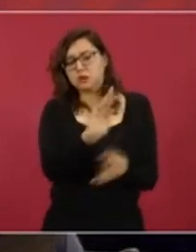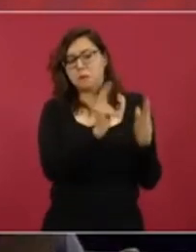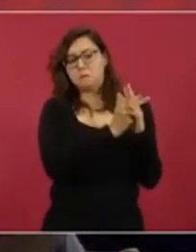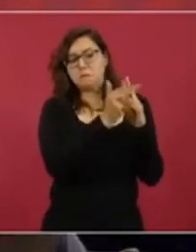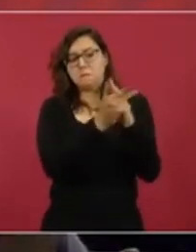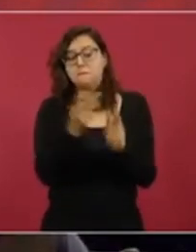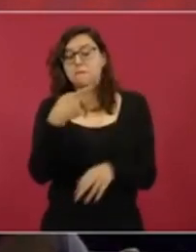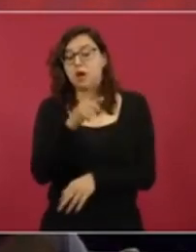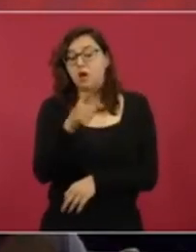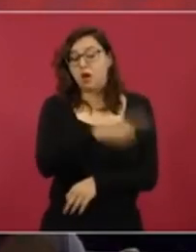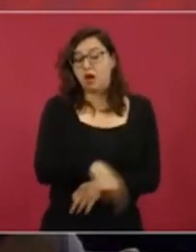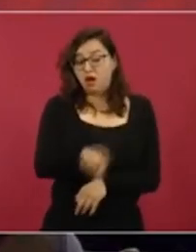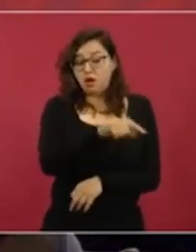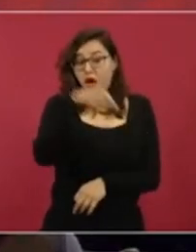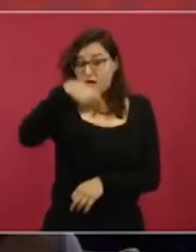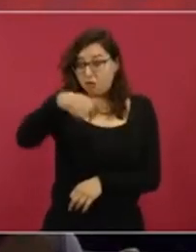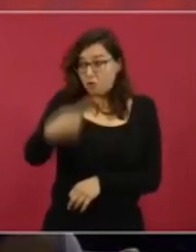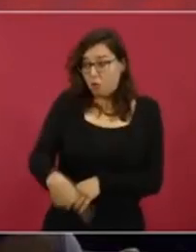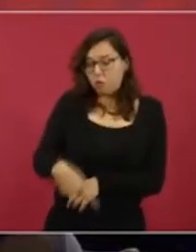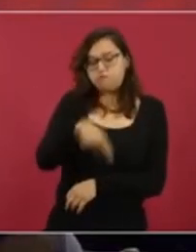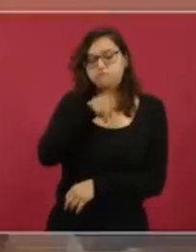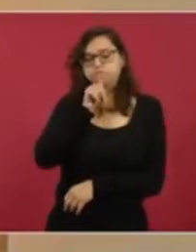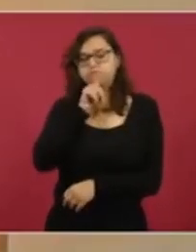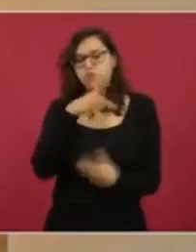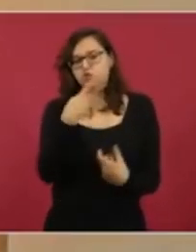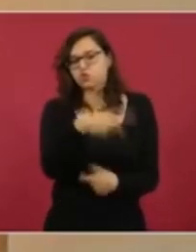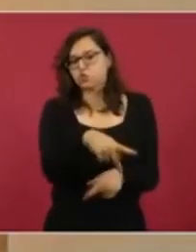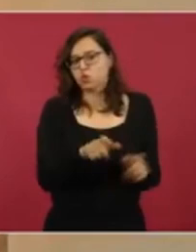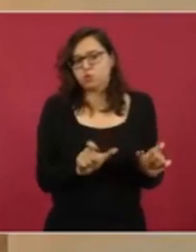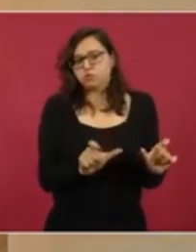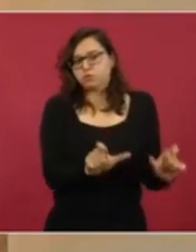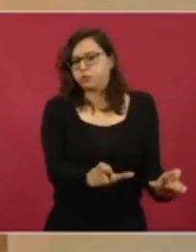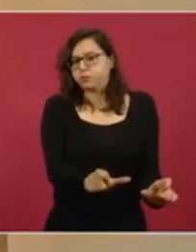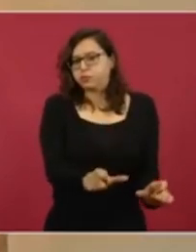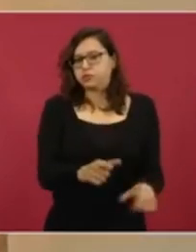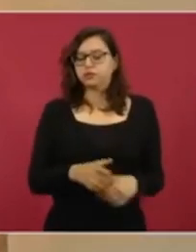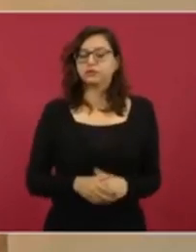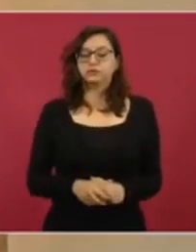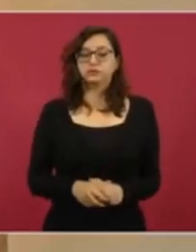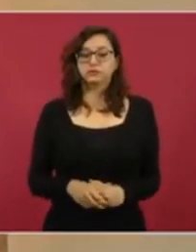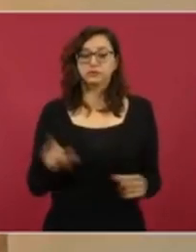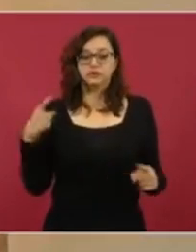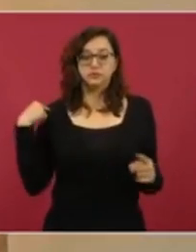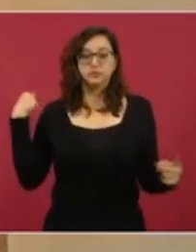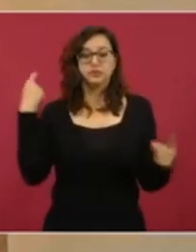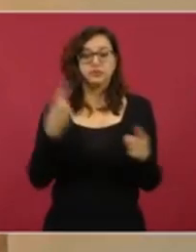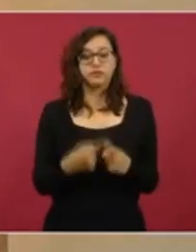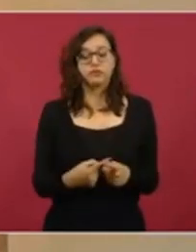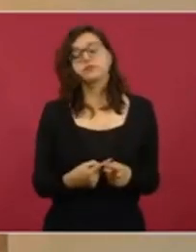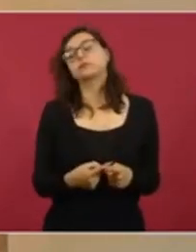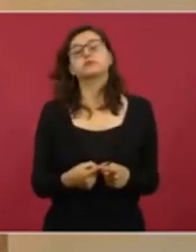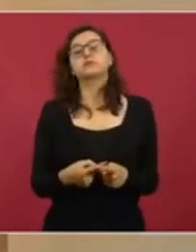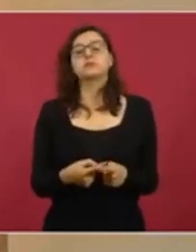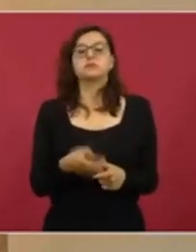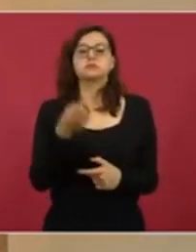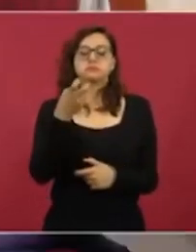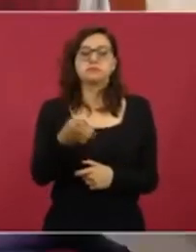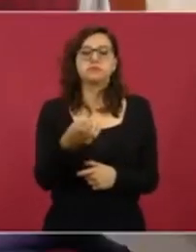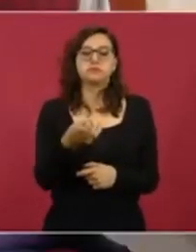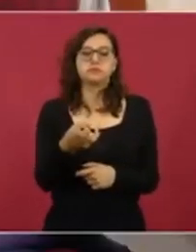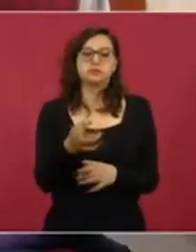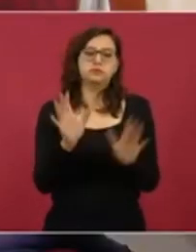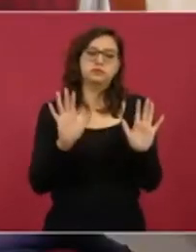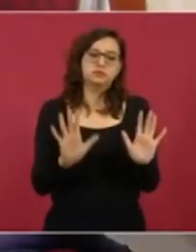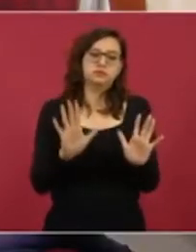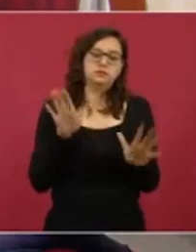originarios del lugar y que lo estaban escoltando. Entonces, hasta ahorita son los hechos. Ya